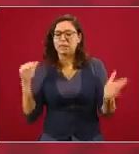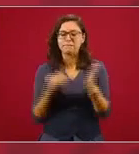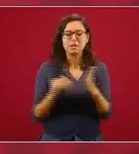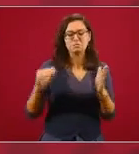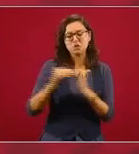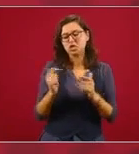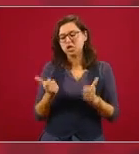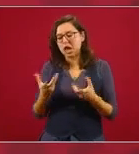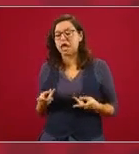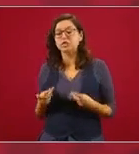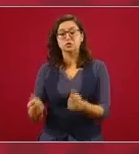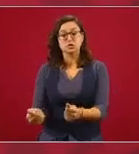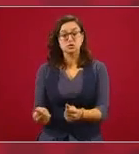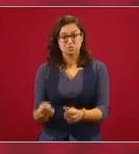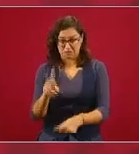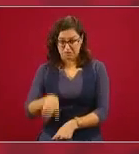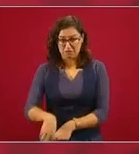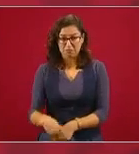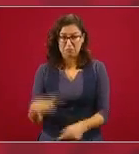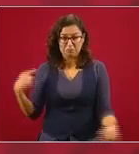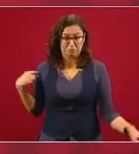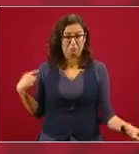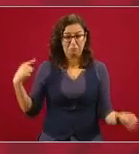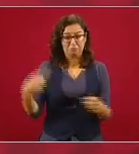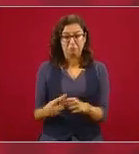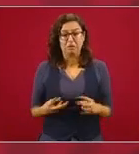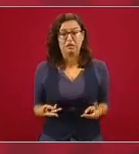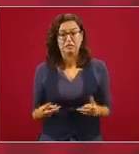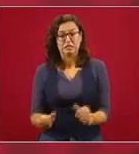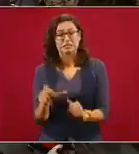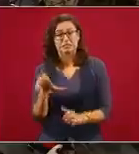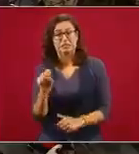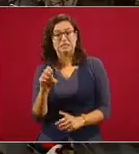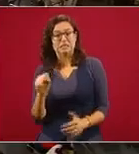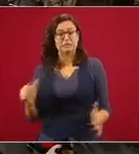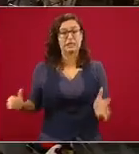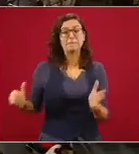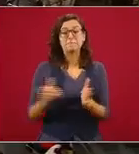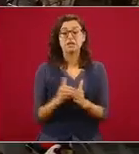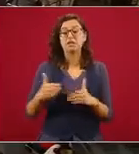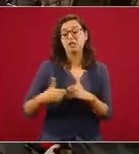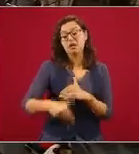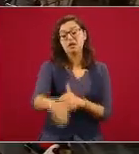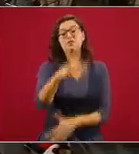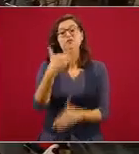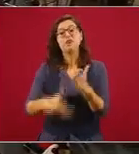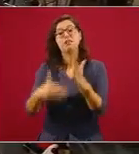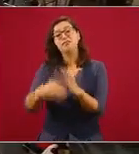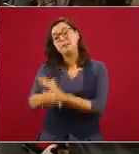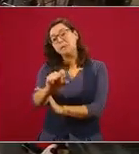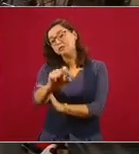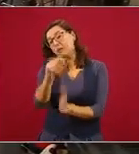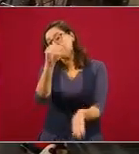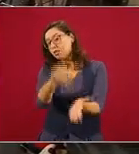se llevan ejercidos más de 60 mil y faltan 20 mil.